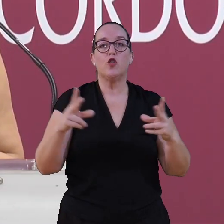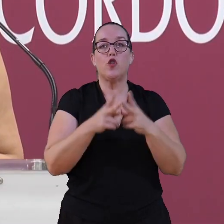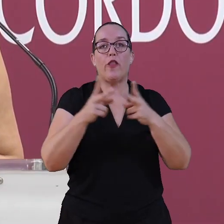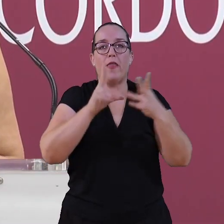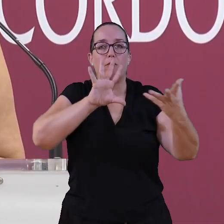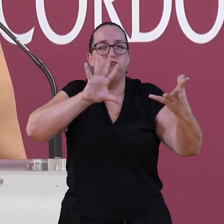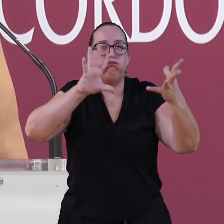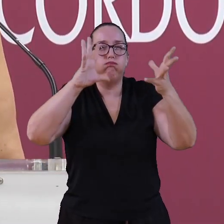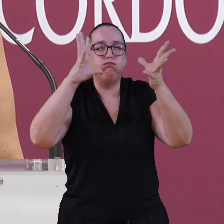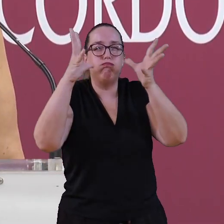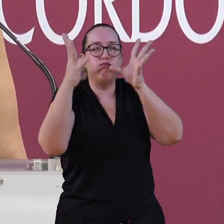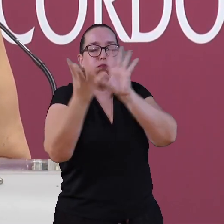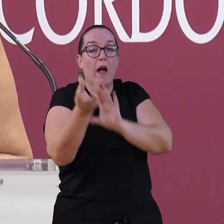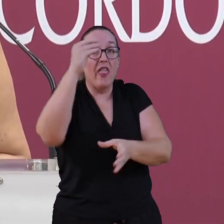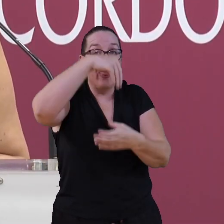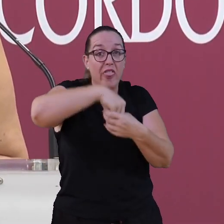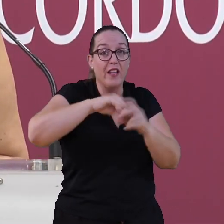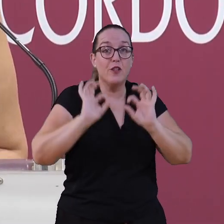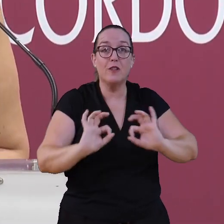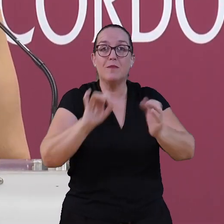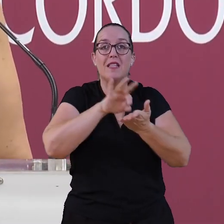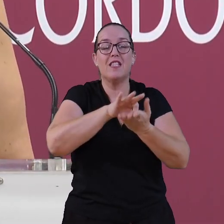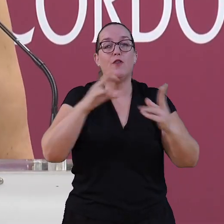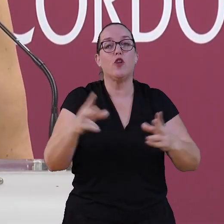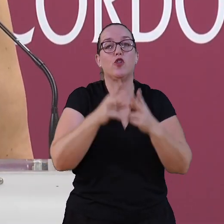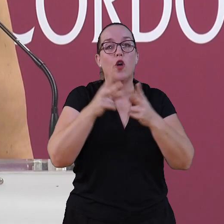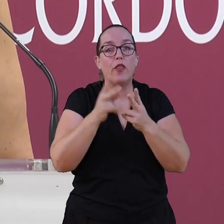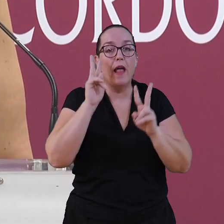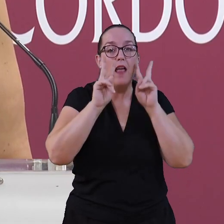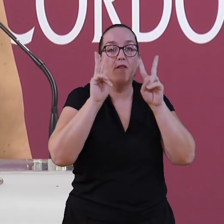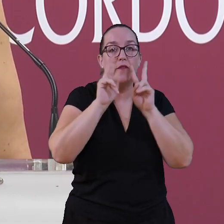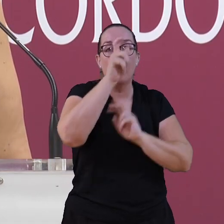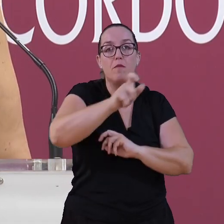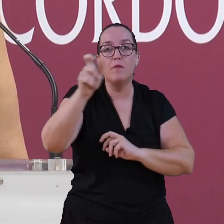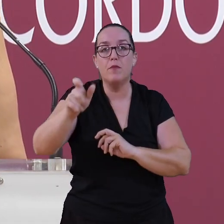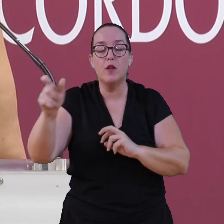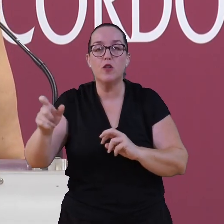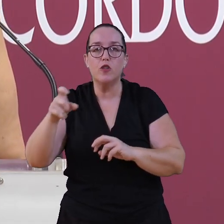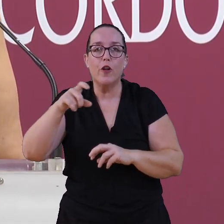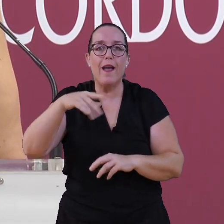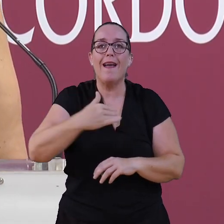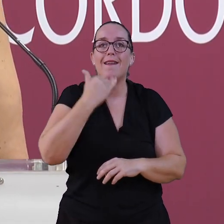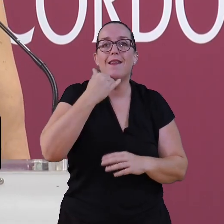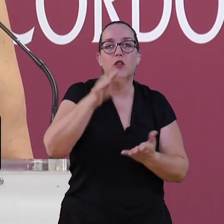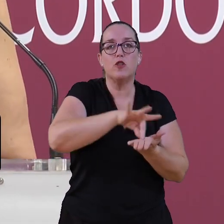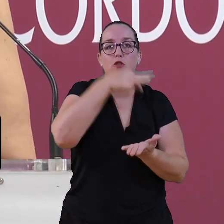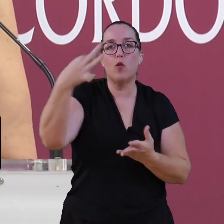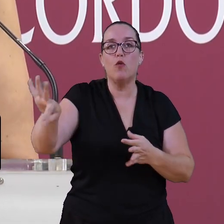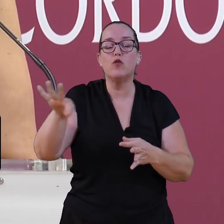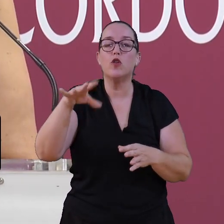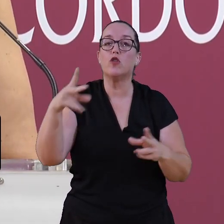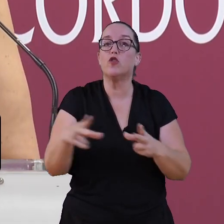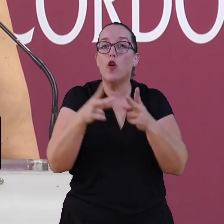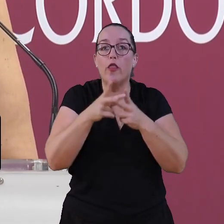La transformación social dentro de los servicios sociales para ver y ayudar a todas estas personas que tenemos en la ciudad